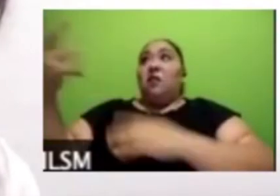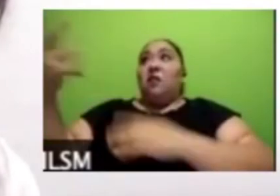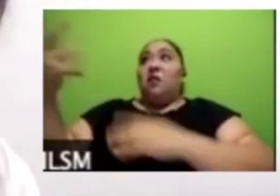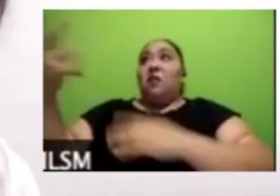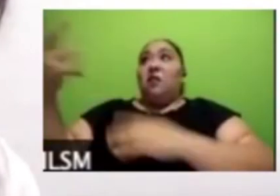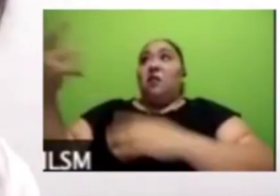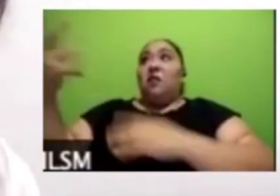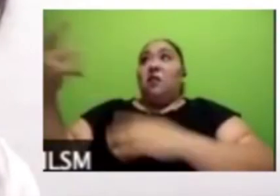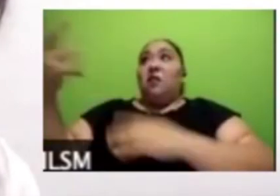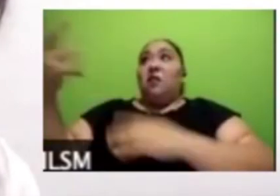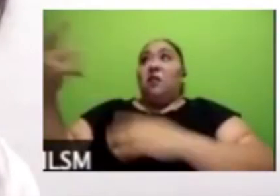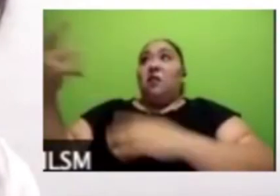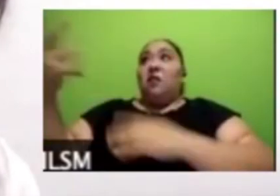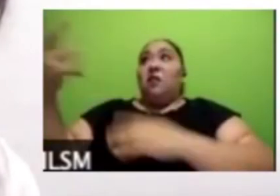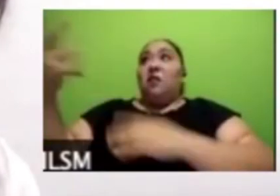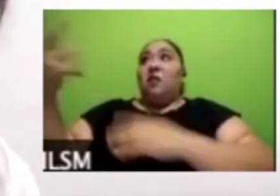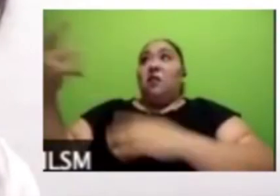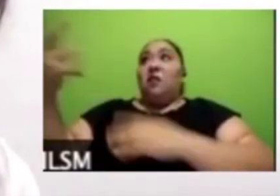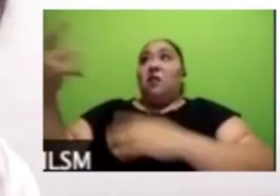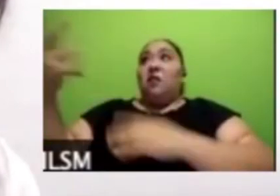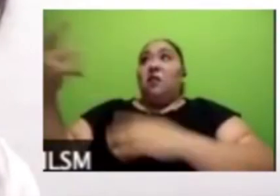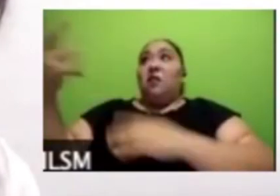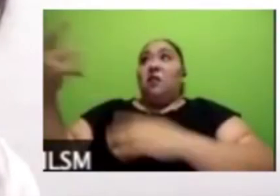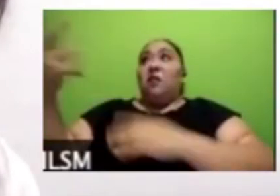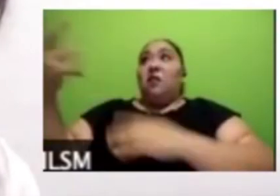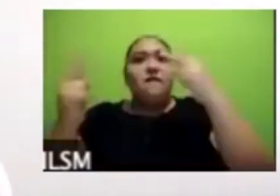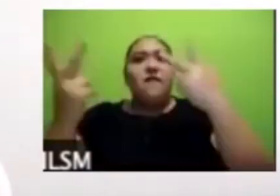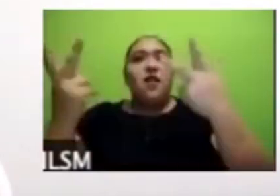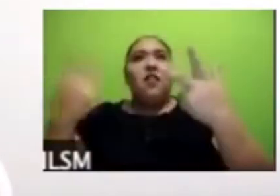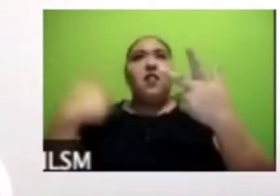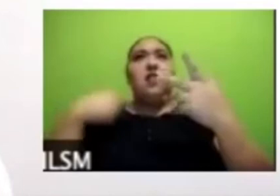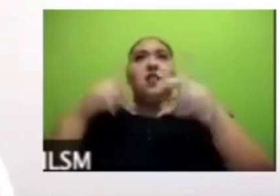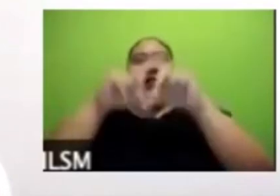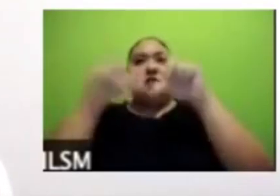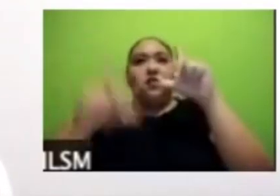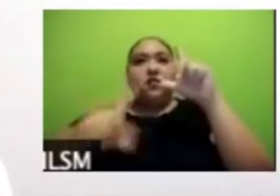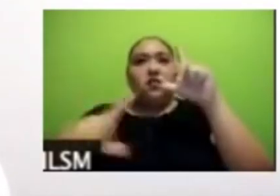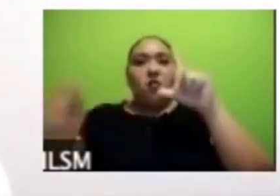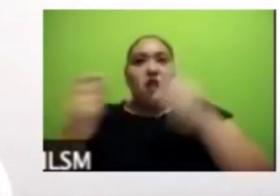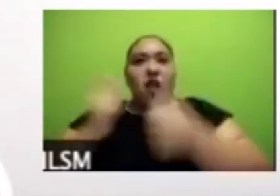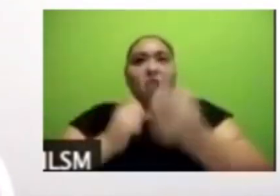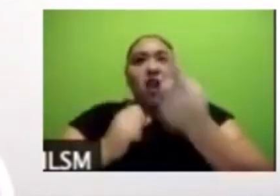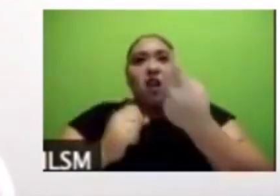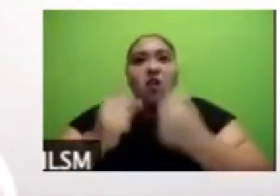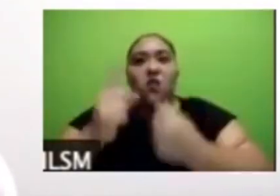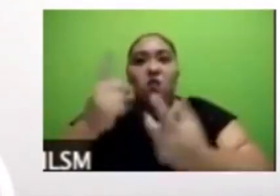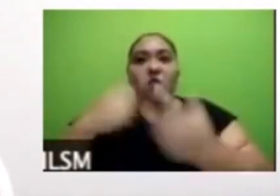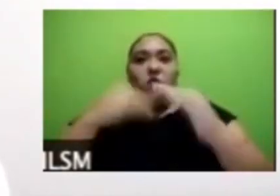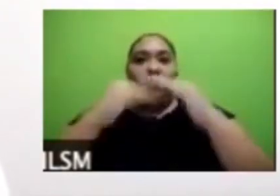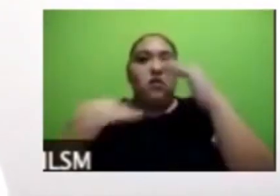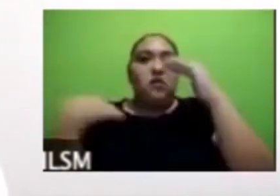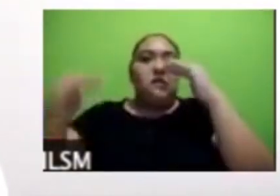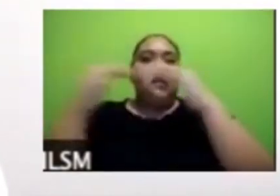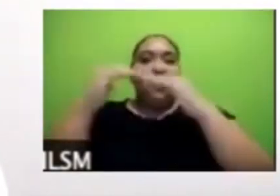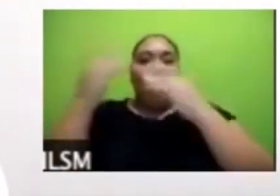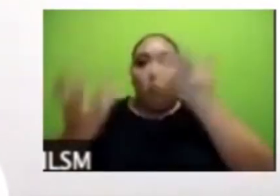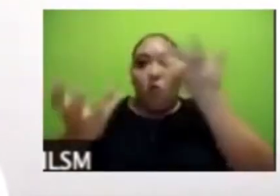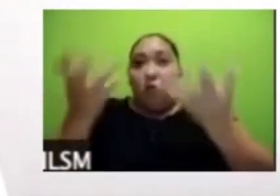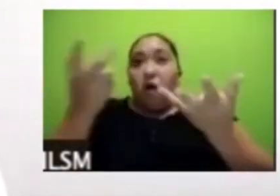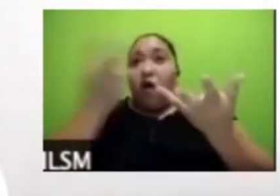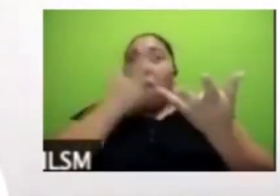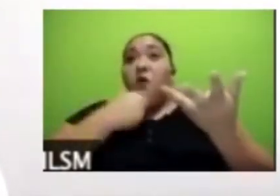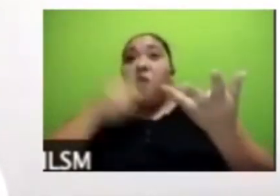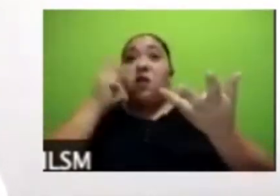el 46% de la gente nos decía que la igualdad de género ha llegado demasiado lejos. Este es un porcentaje muy alto y de estos